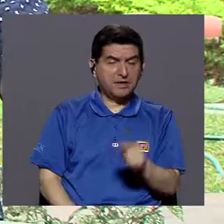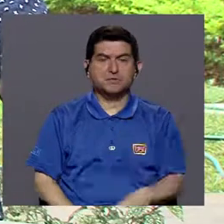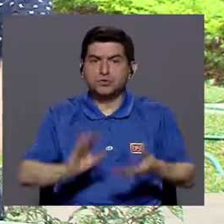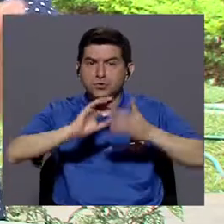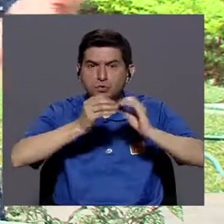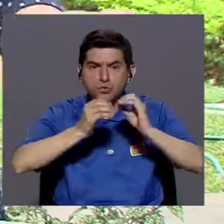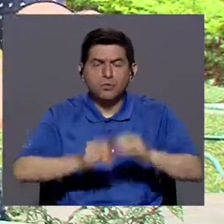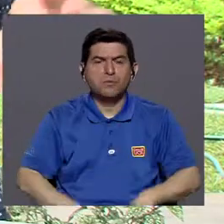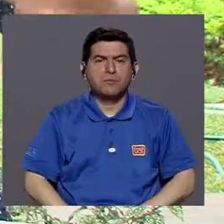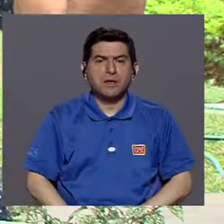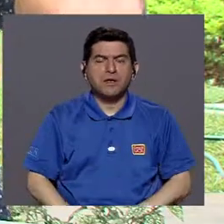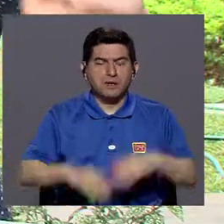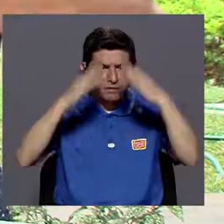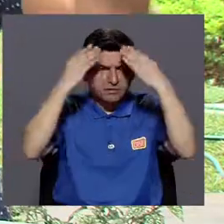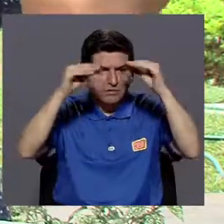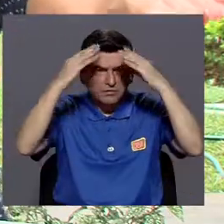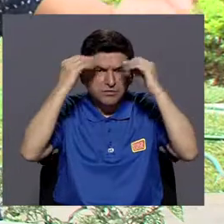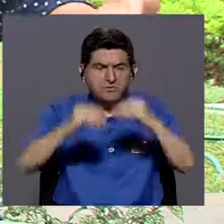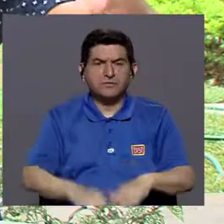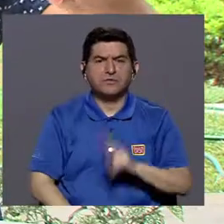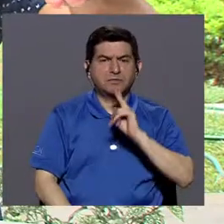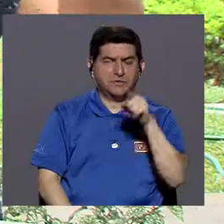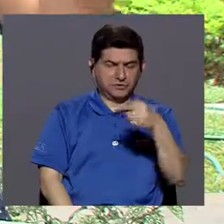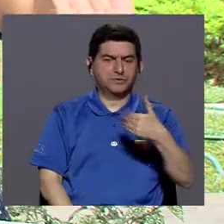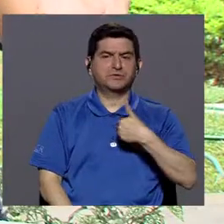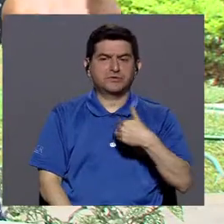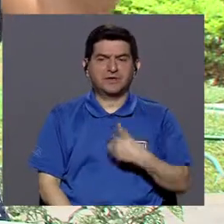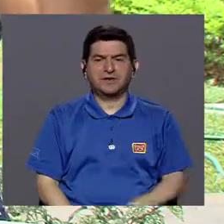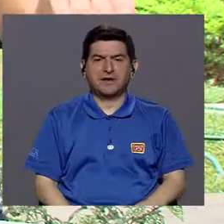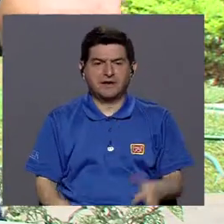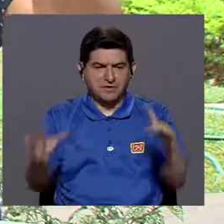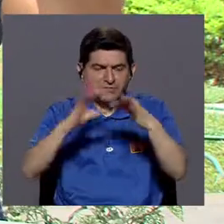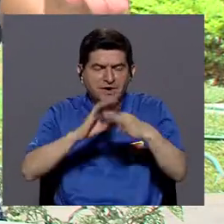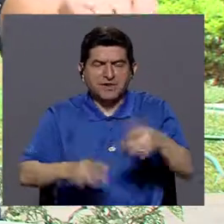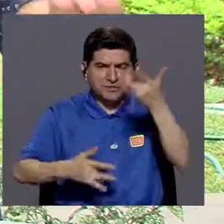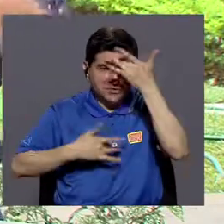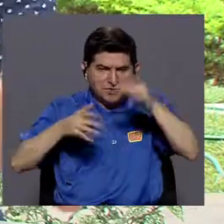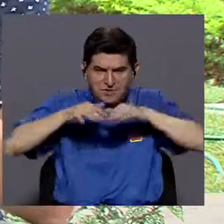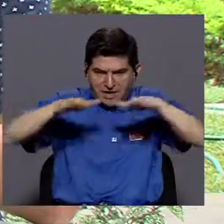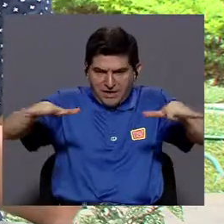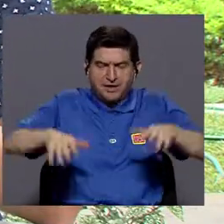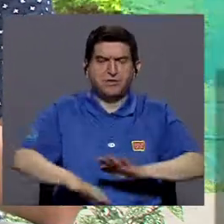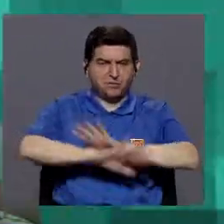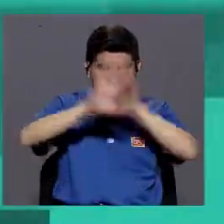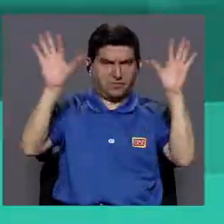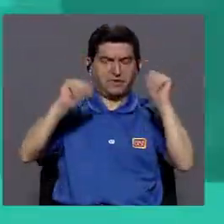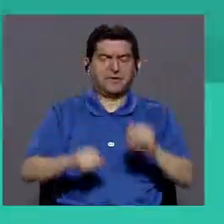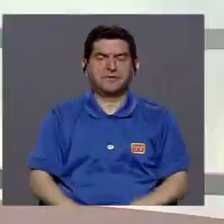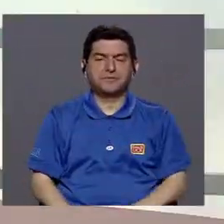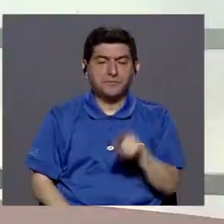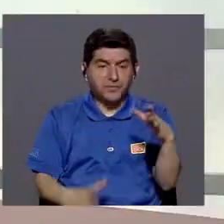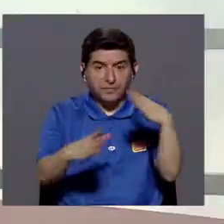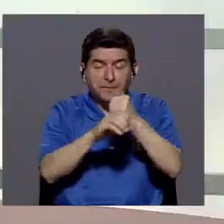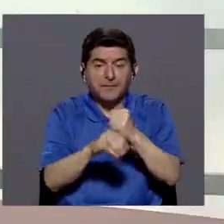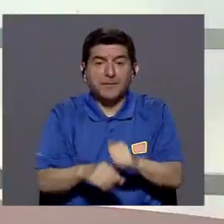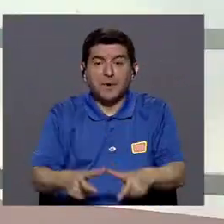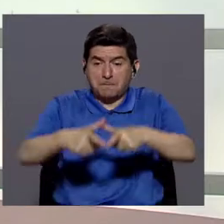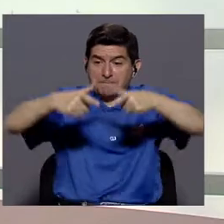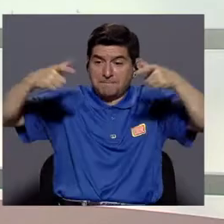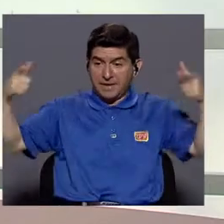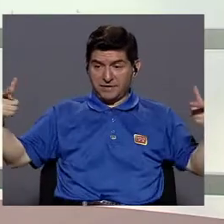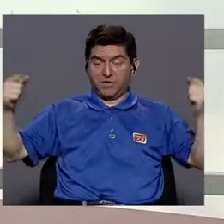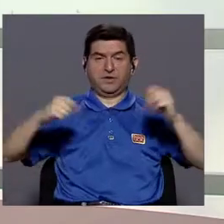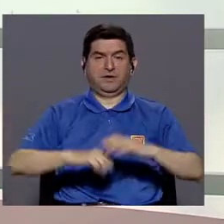un dato transformado en una información que ahí está, epidemiológica, súper clara, ¿verdad? Entonces, cuando se hace eso